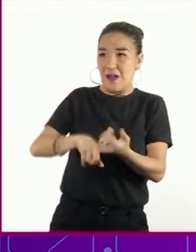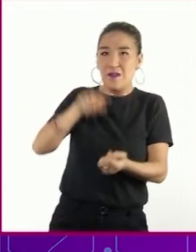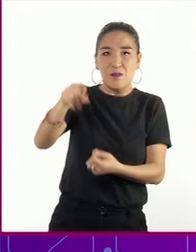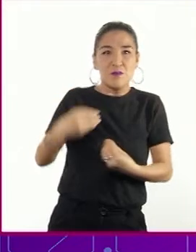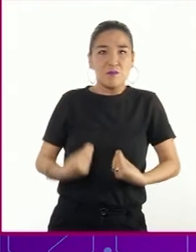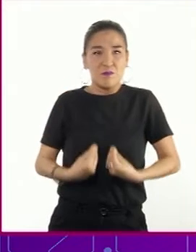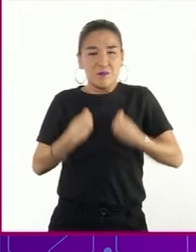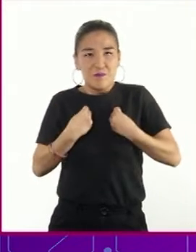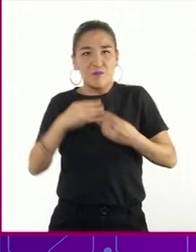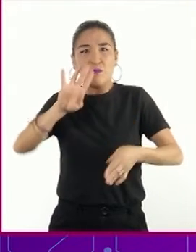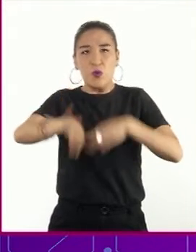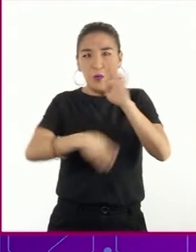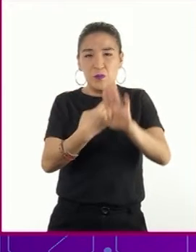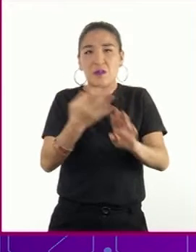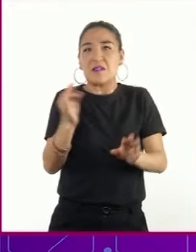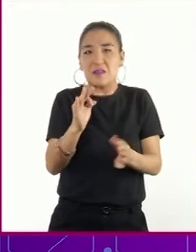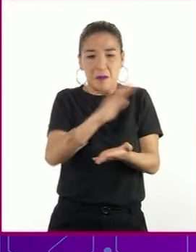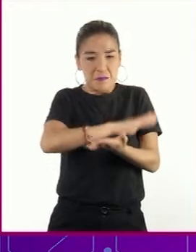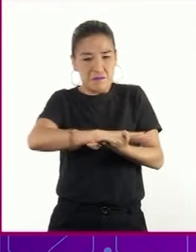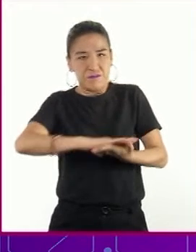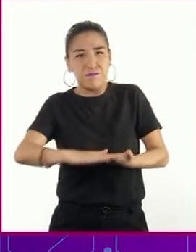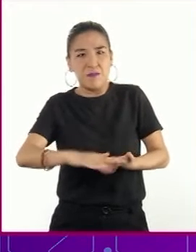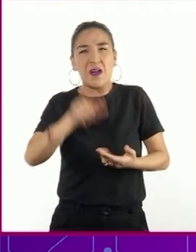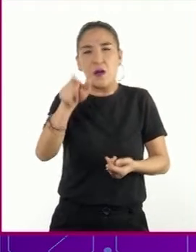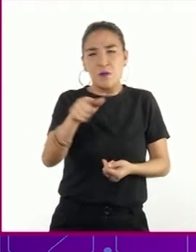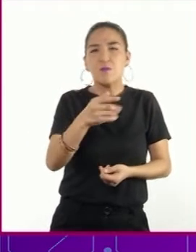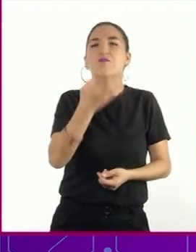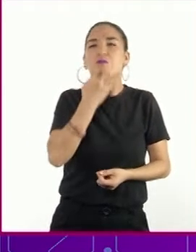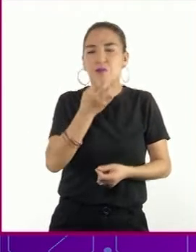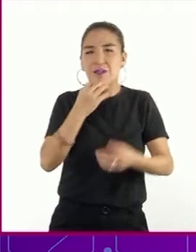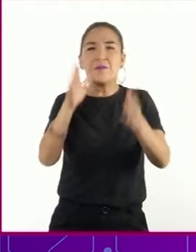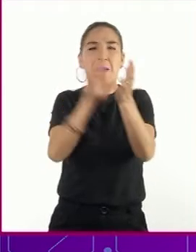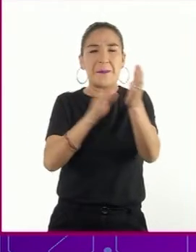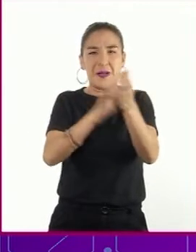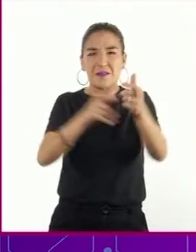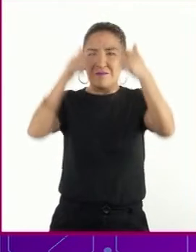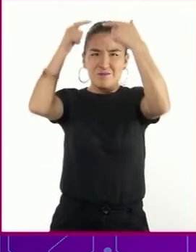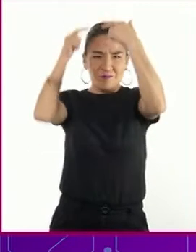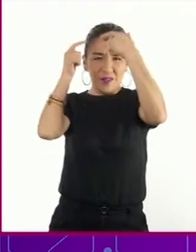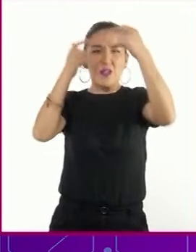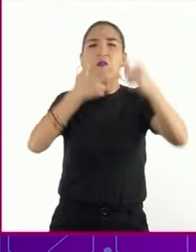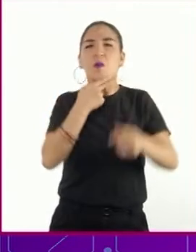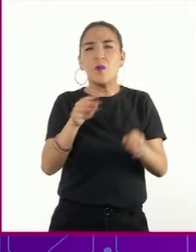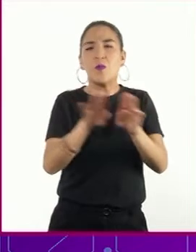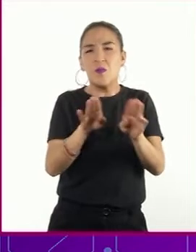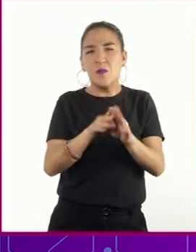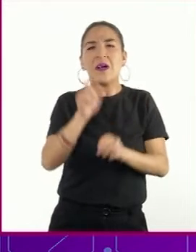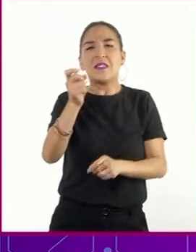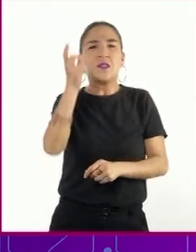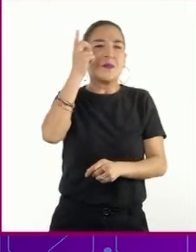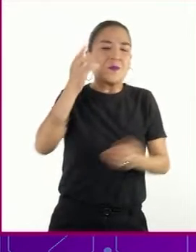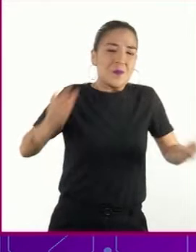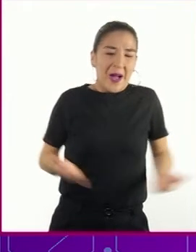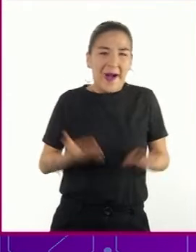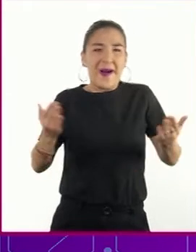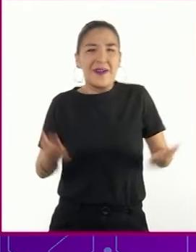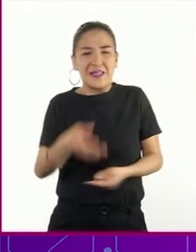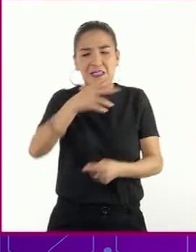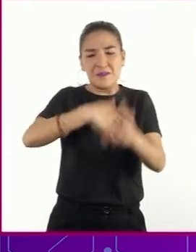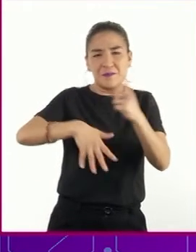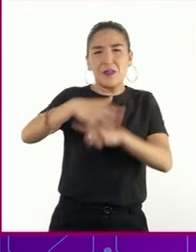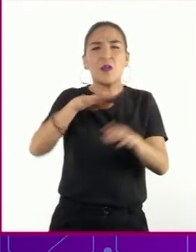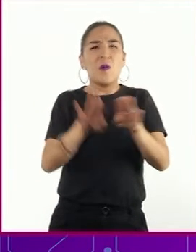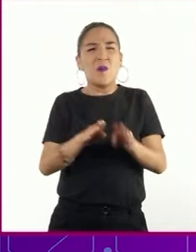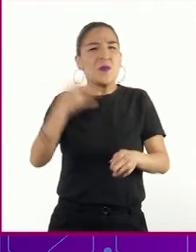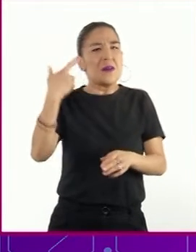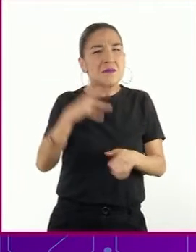plano. Este es un judío con un gorro de papel periódico que baila alegremente por el dormitorio, en los mares de